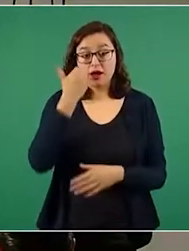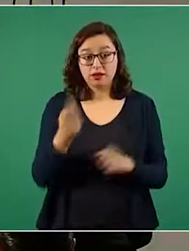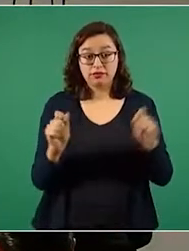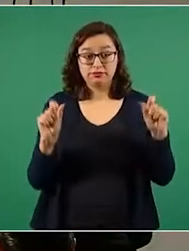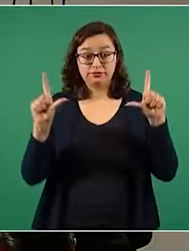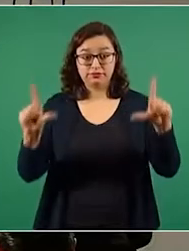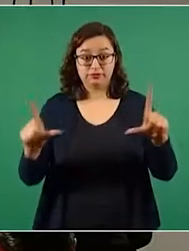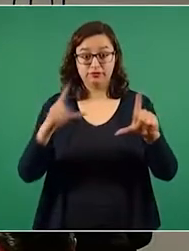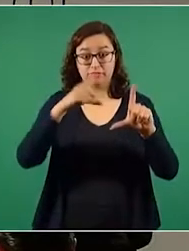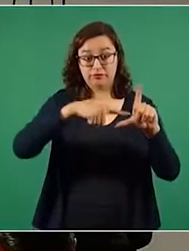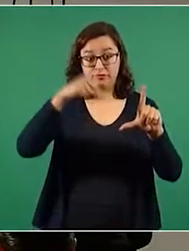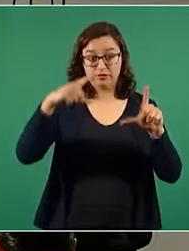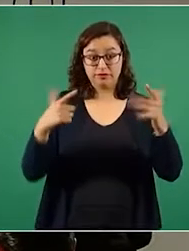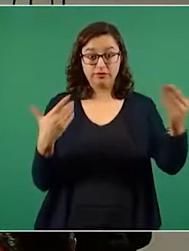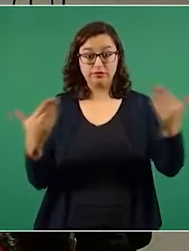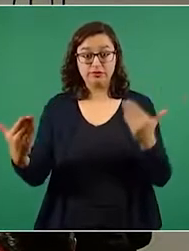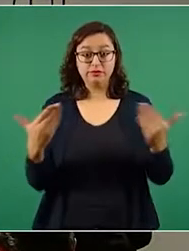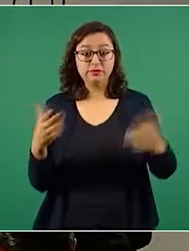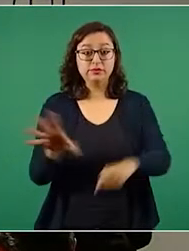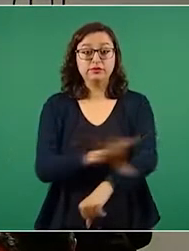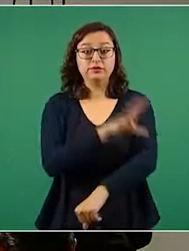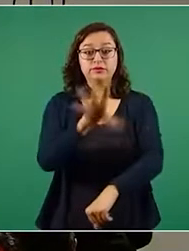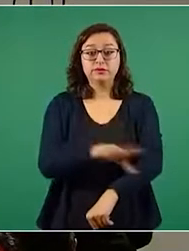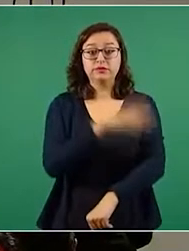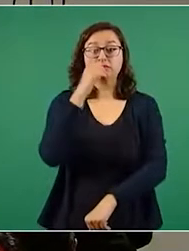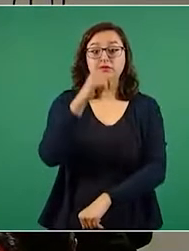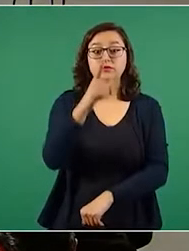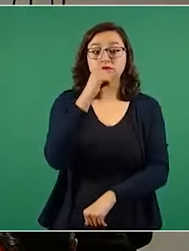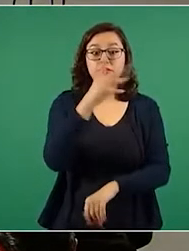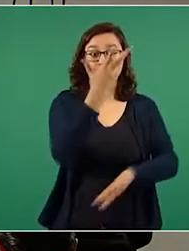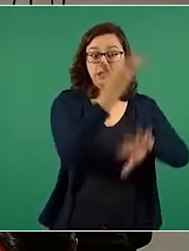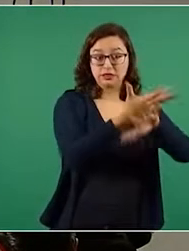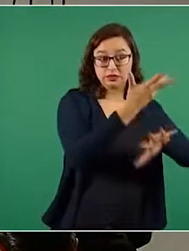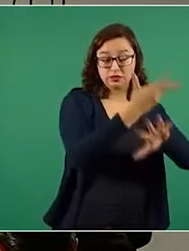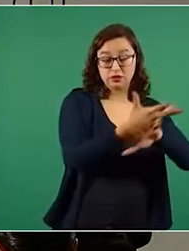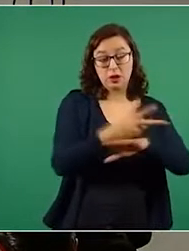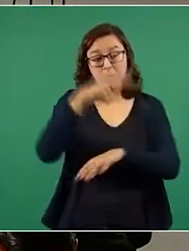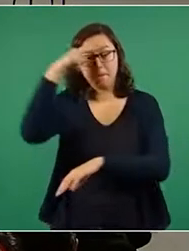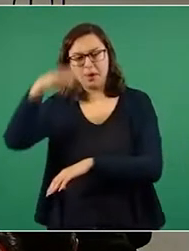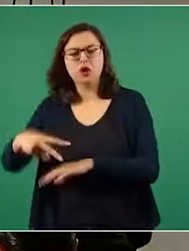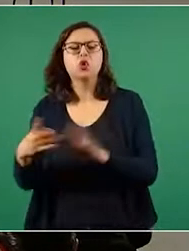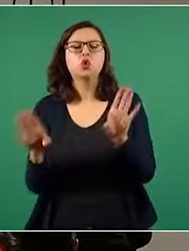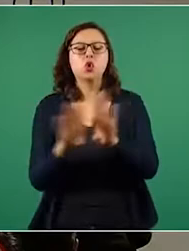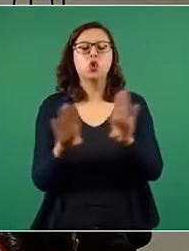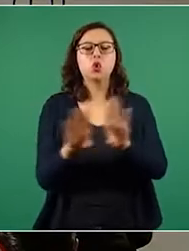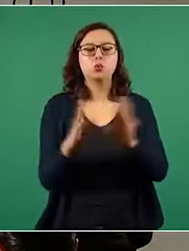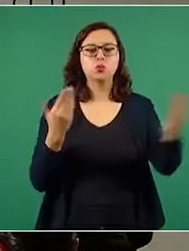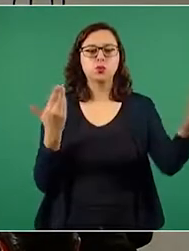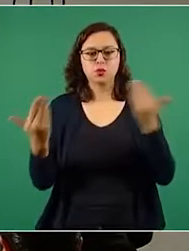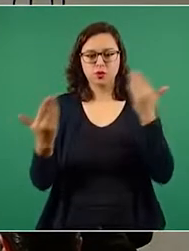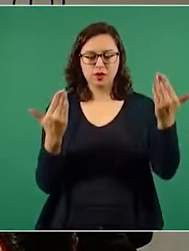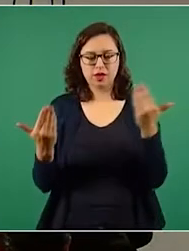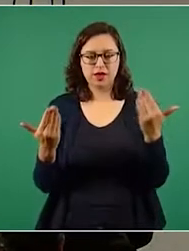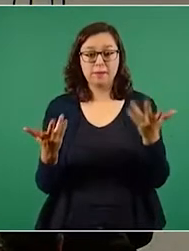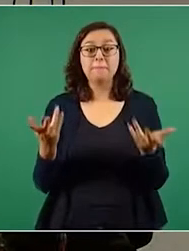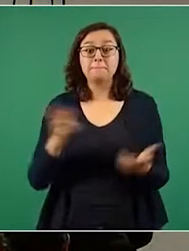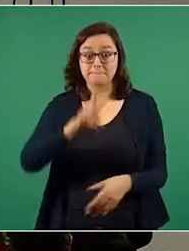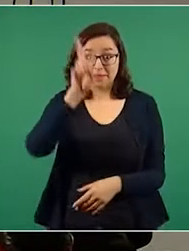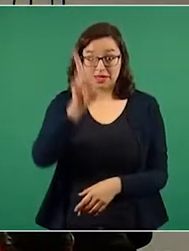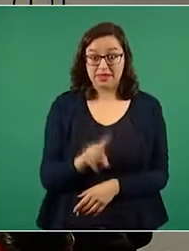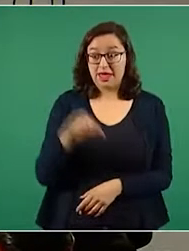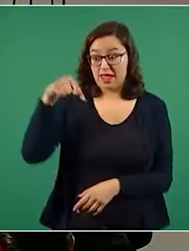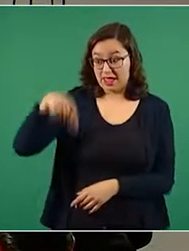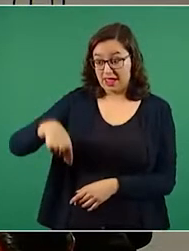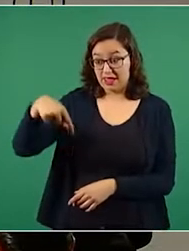comparación de las tarifas de electricidad doméstica entre Estados Unidos y México para tener una idea clara del beneficio que